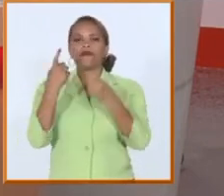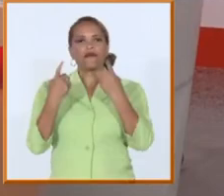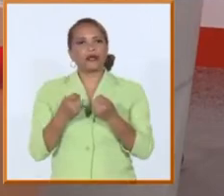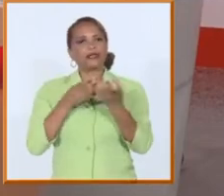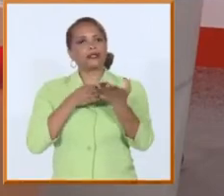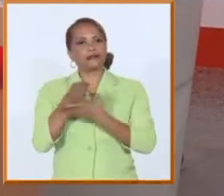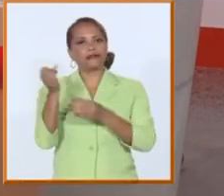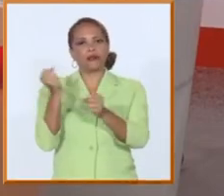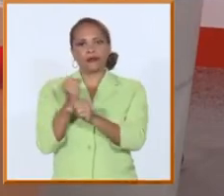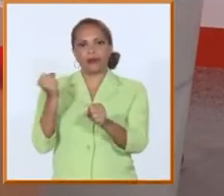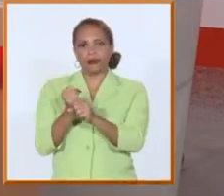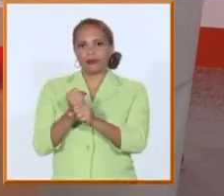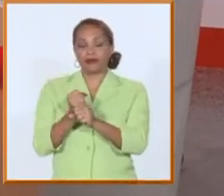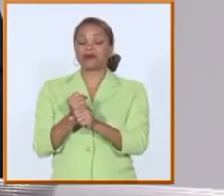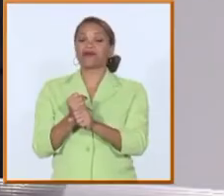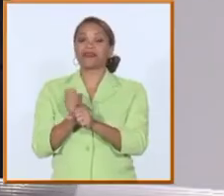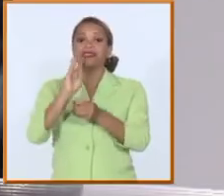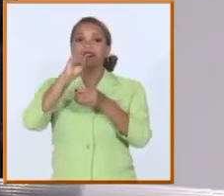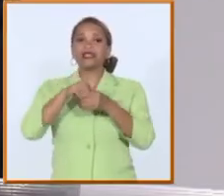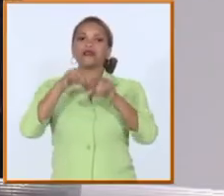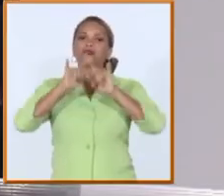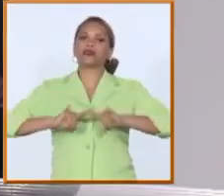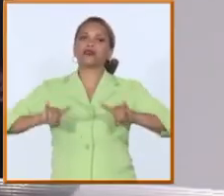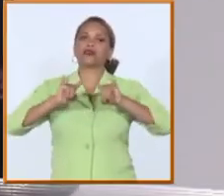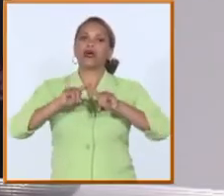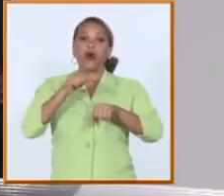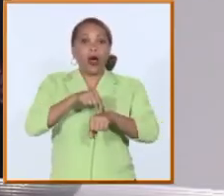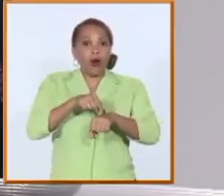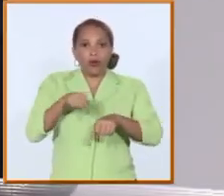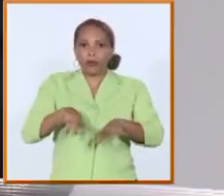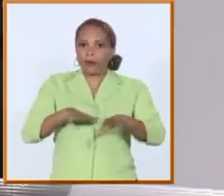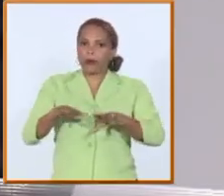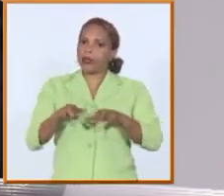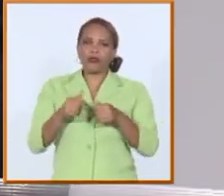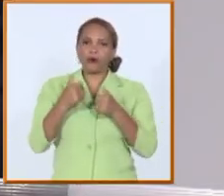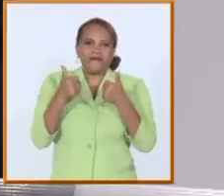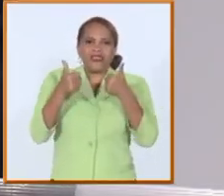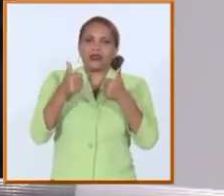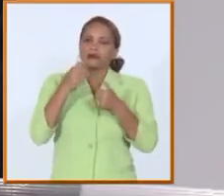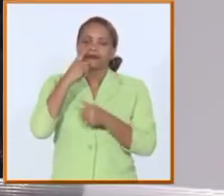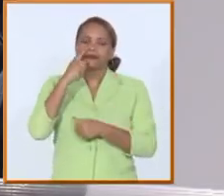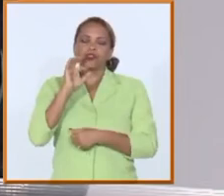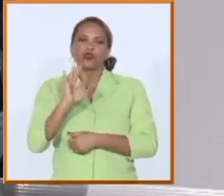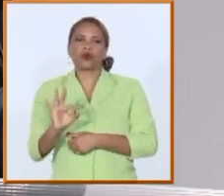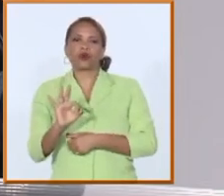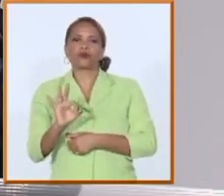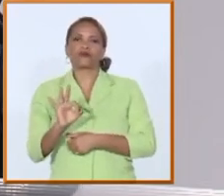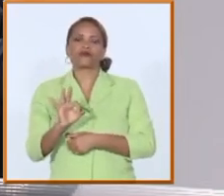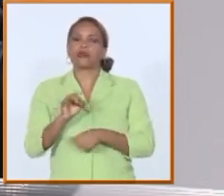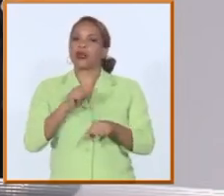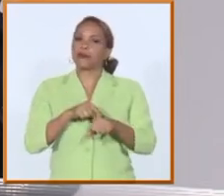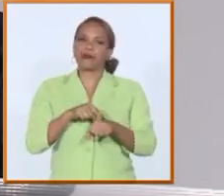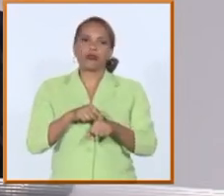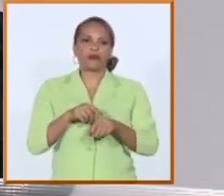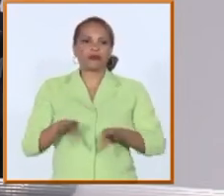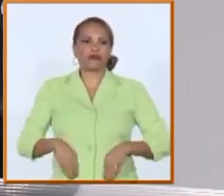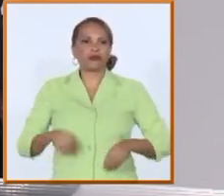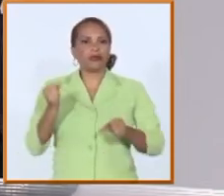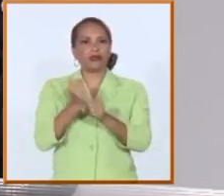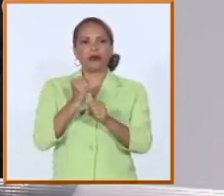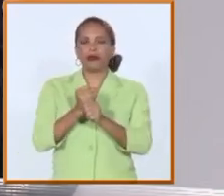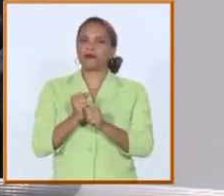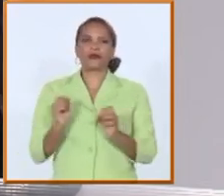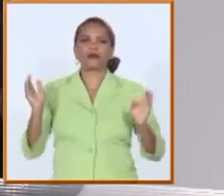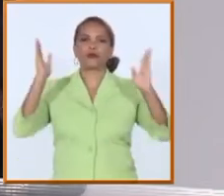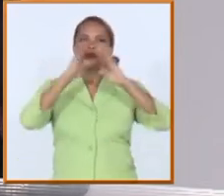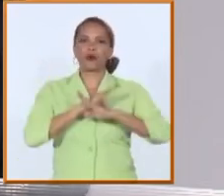residencias o sea nosotros hoy no estamos listos para eso no hay momento ideal para asumir esa tarea pero es una tarea que